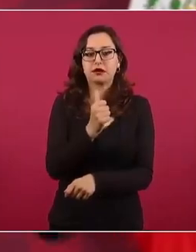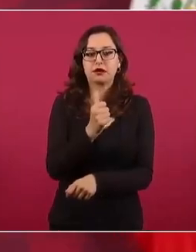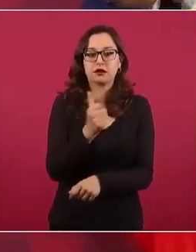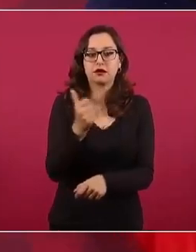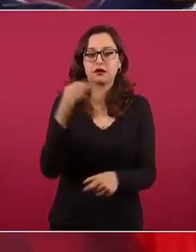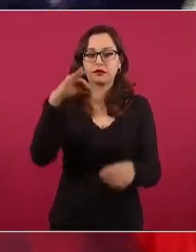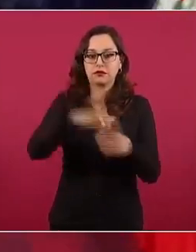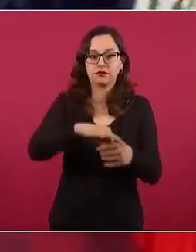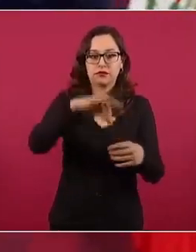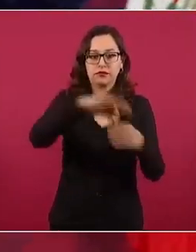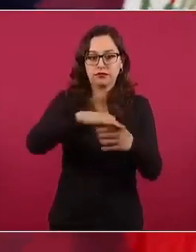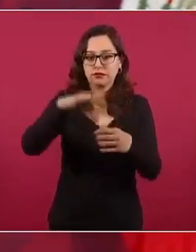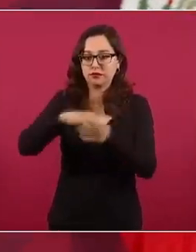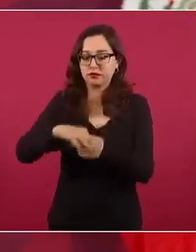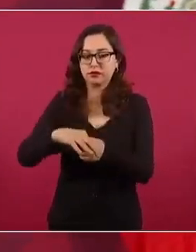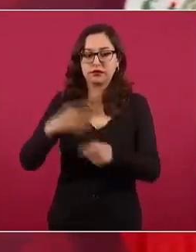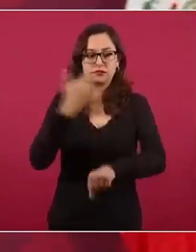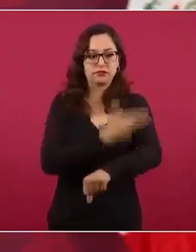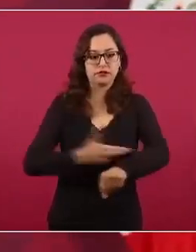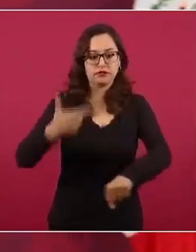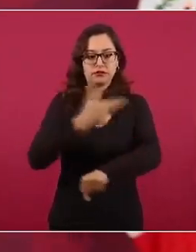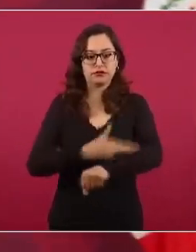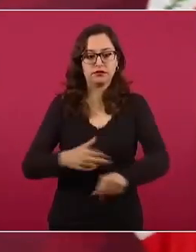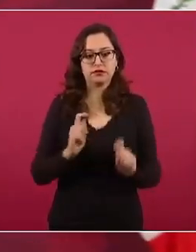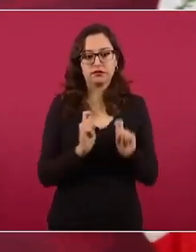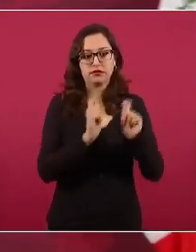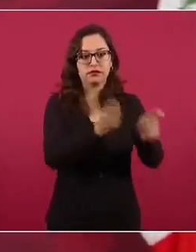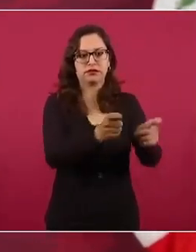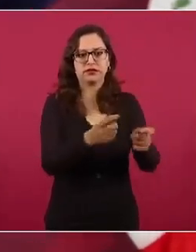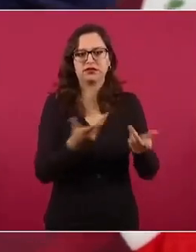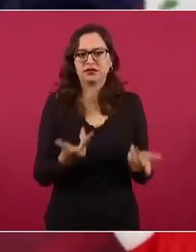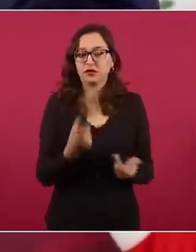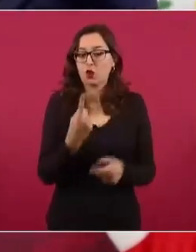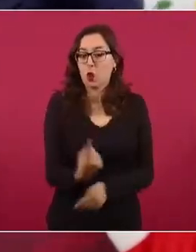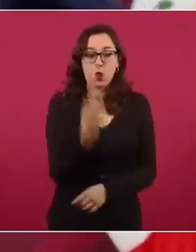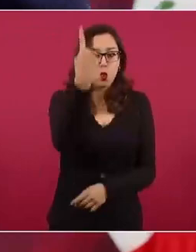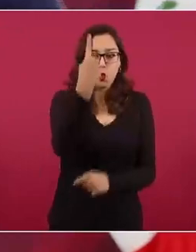que ya no se repita en cada estado, porque son